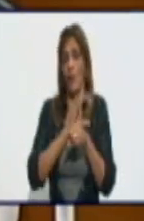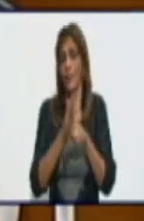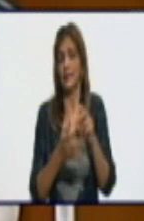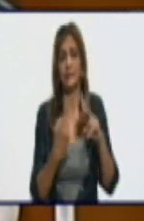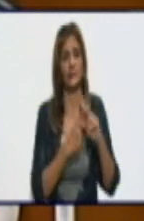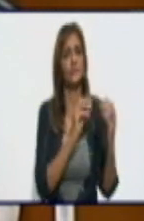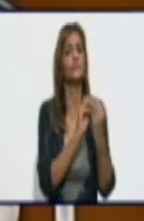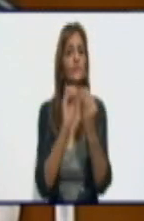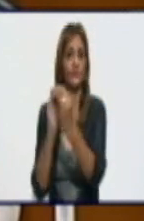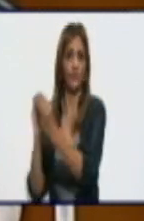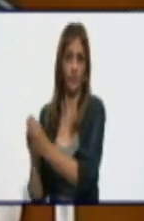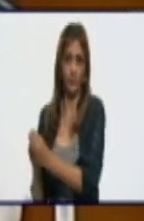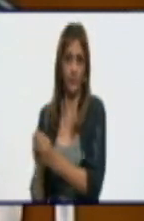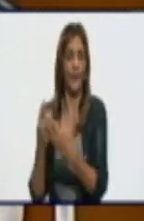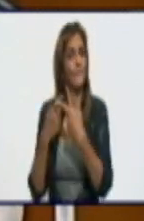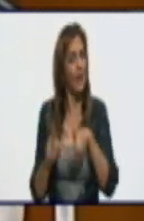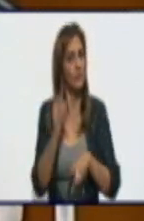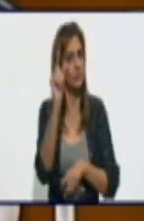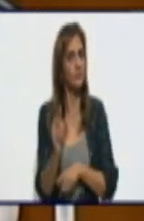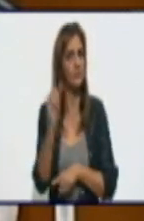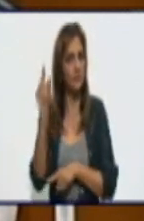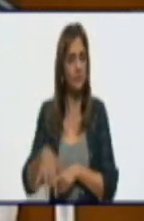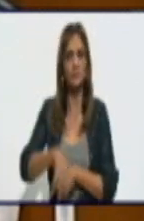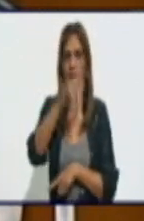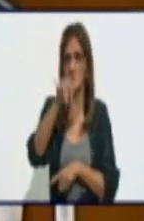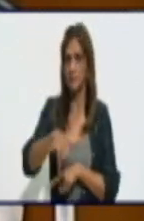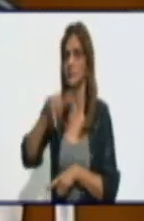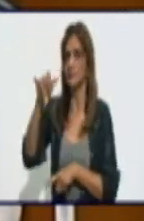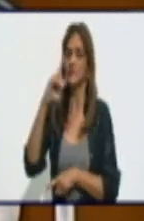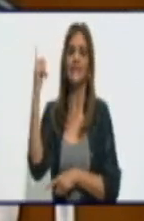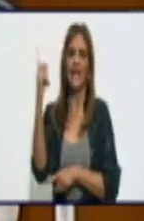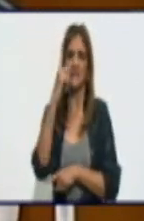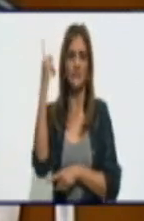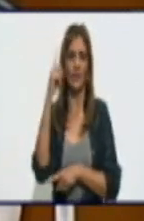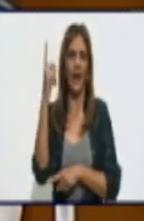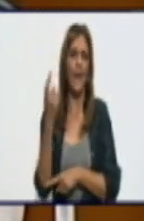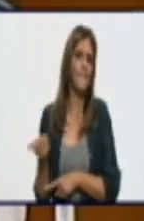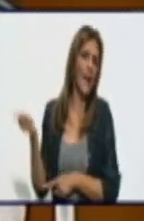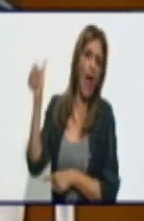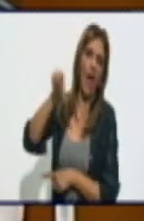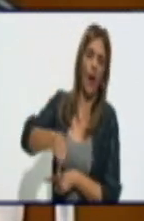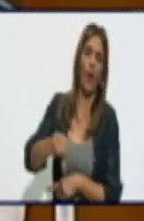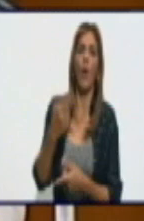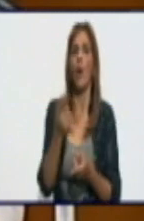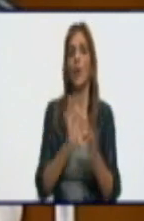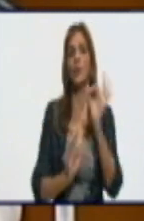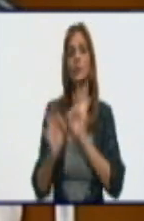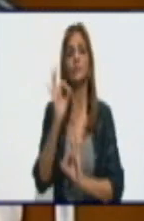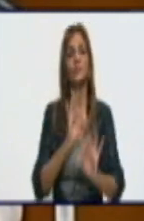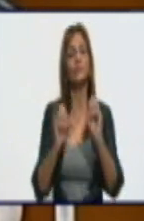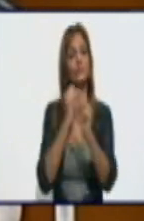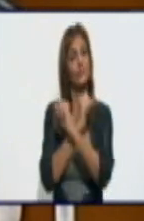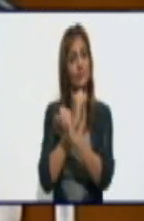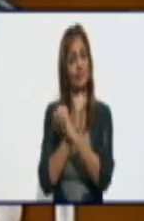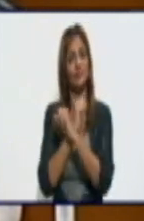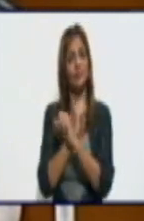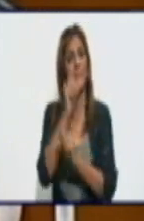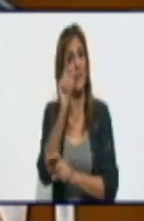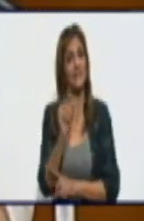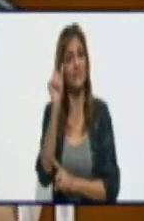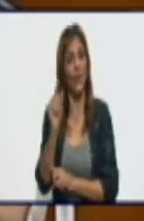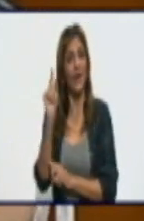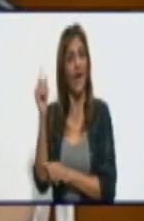hoy nos debe de ocupar más, preocupar y ocupar más el viajero procedente de otra provincia.